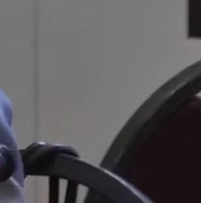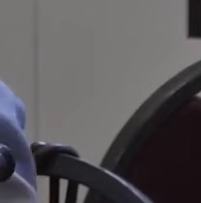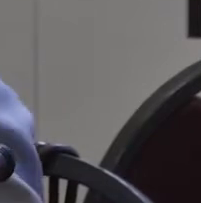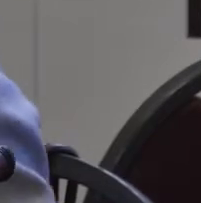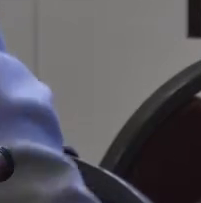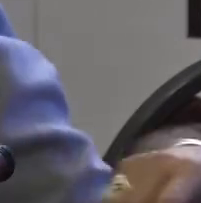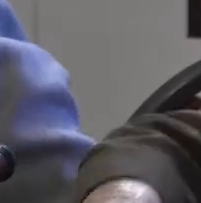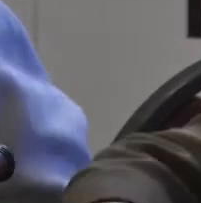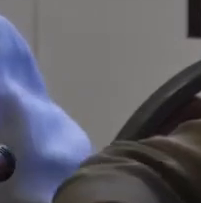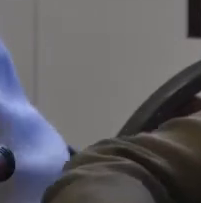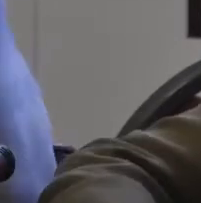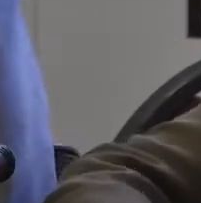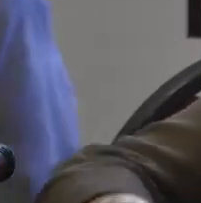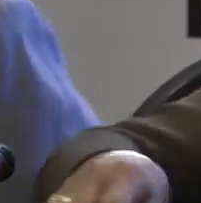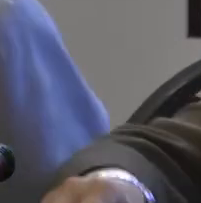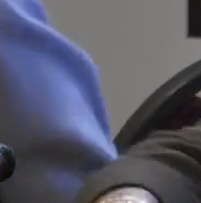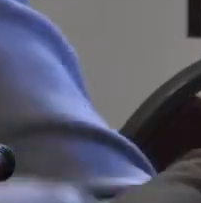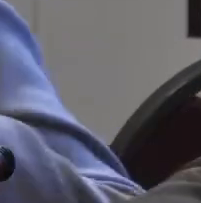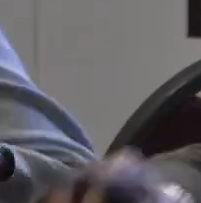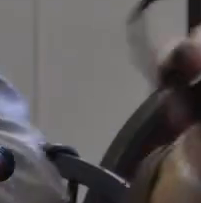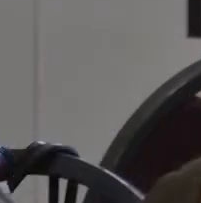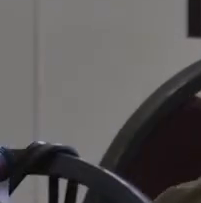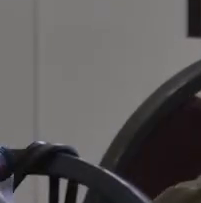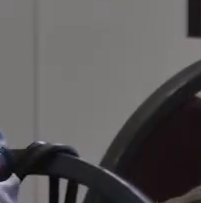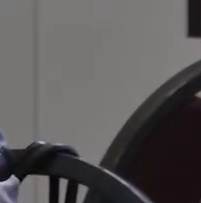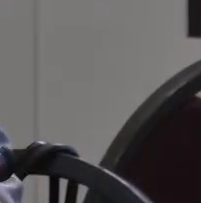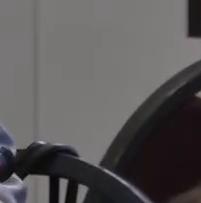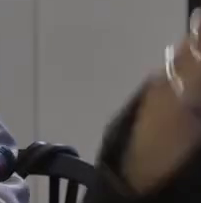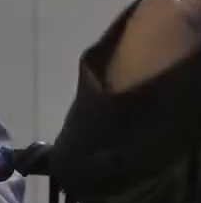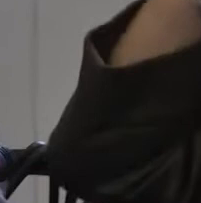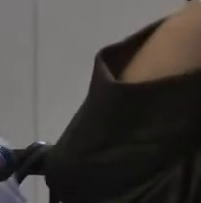como ayer que también fue un largo día.